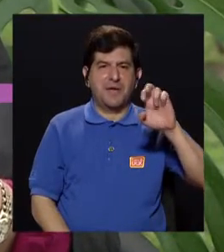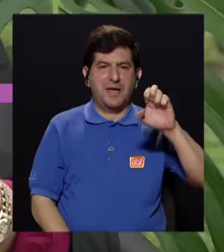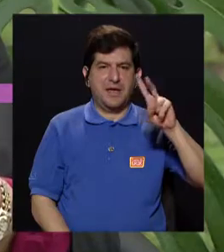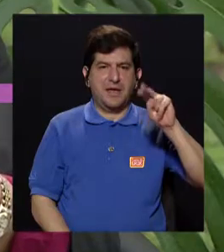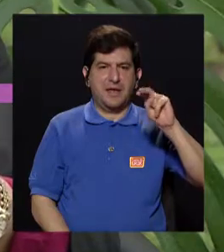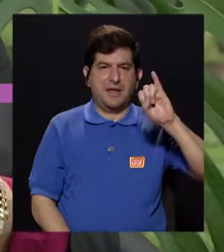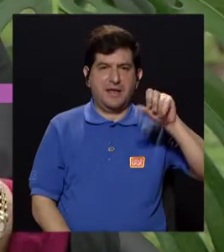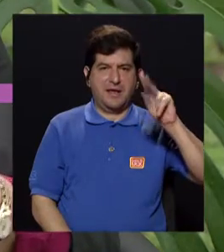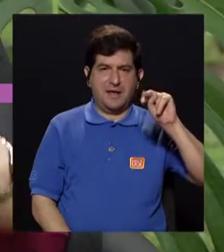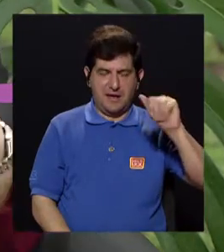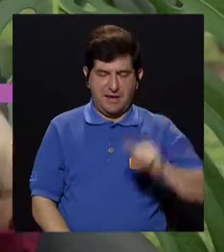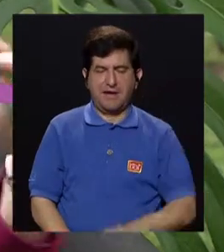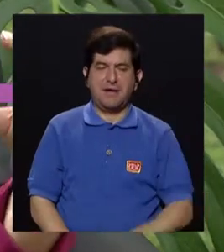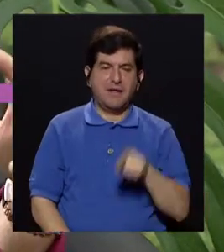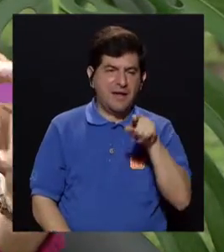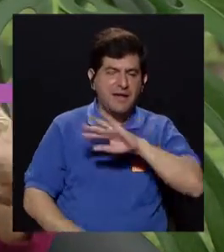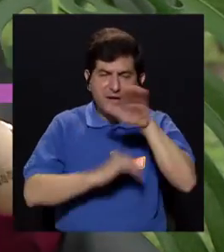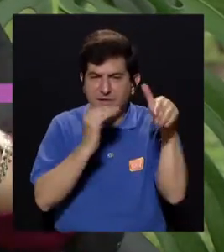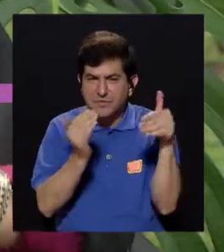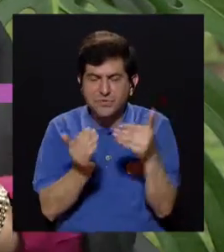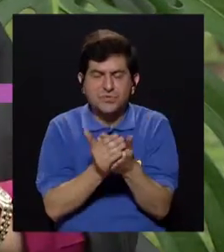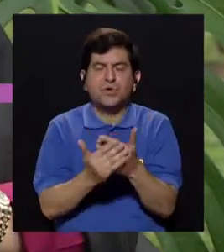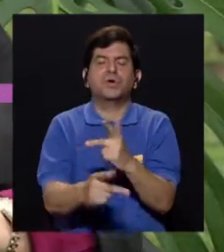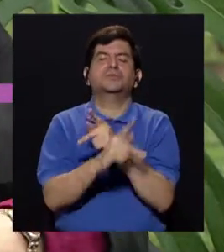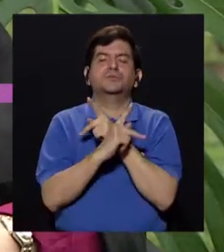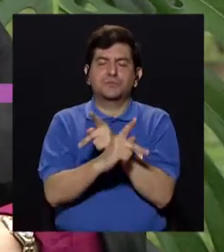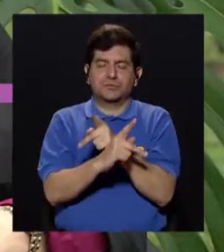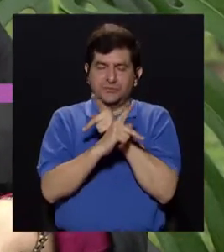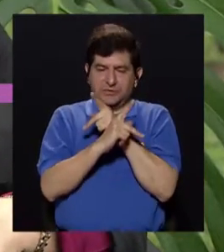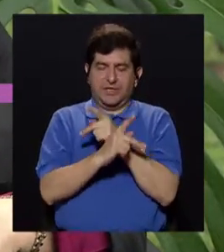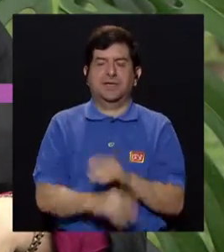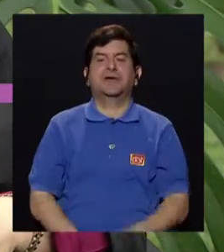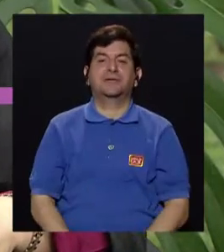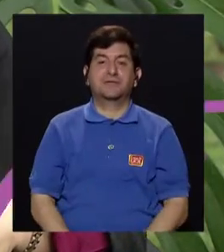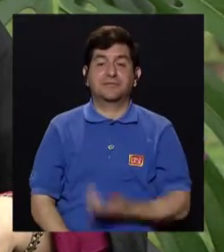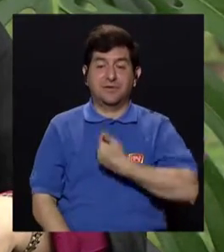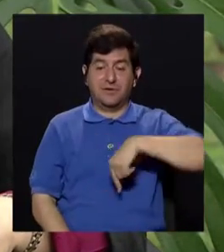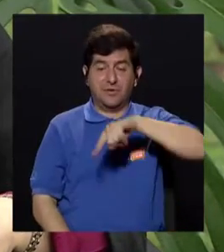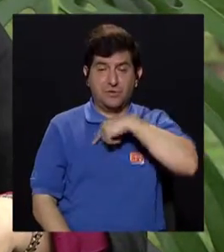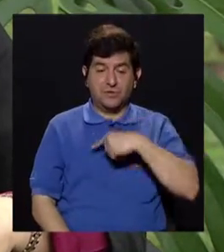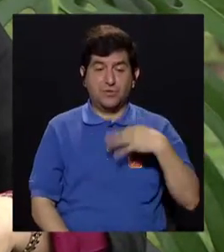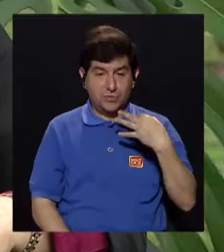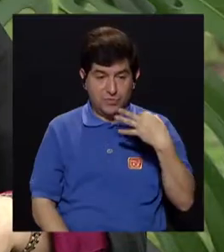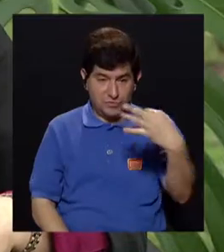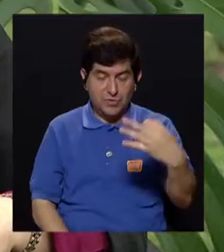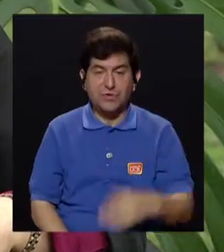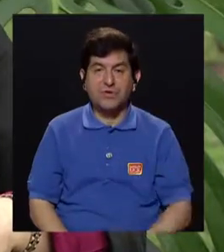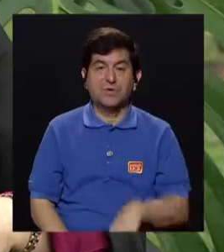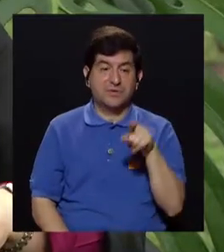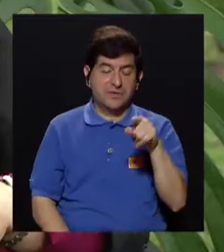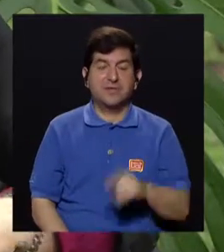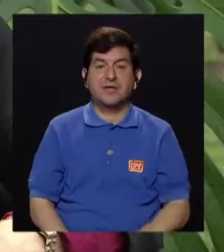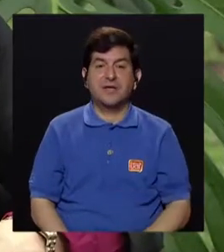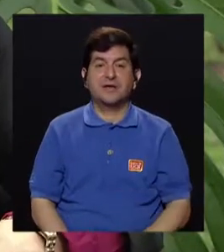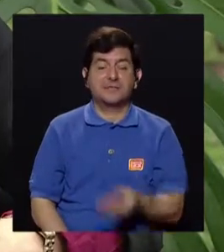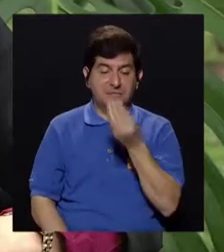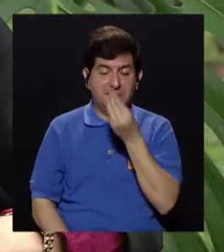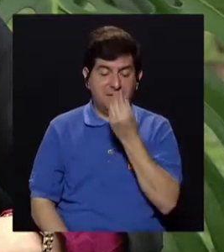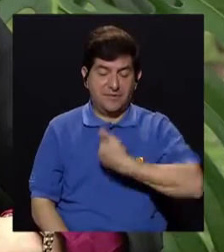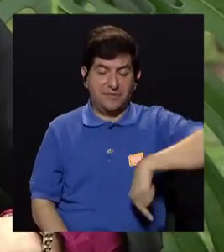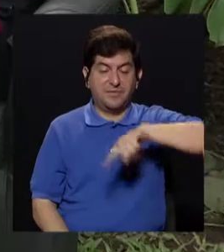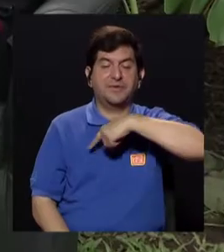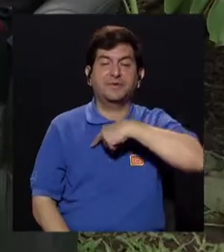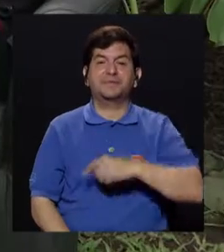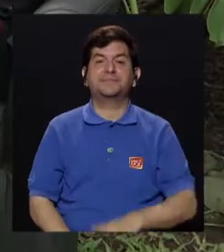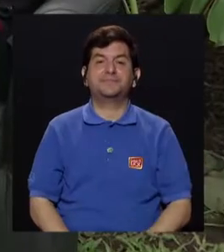zapallitos, los zucchini, todos estos así, todos son protectores, así es que pongámoslos diariamente en nuestra cocina, en nuestra